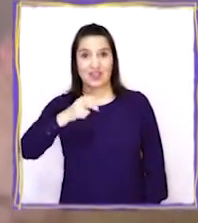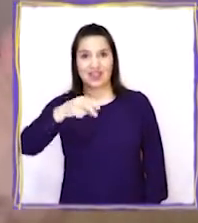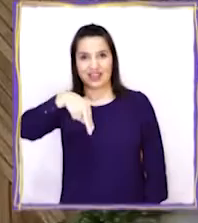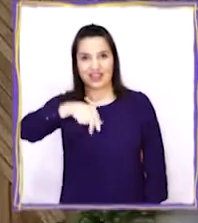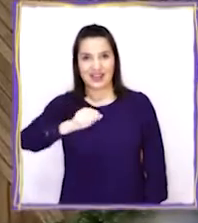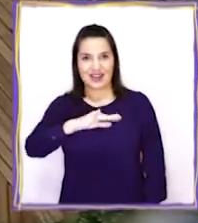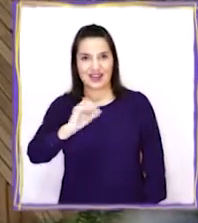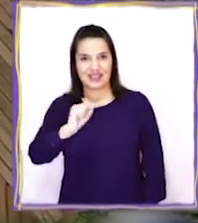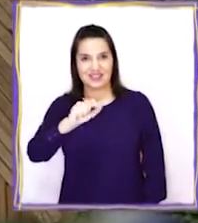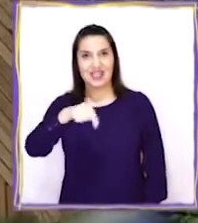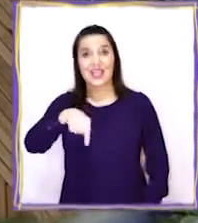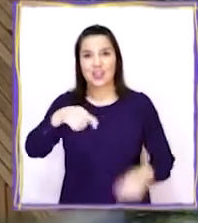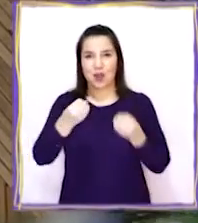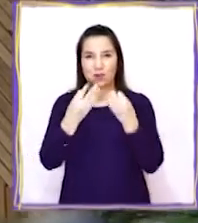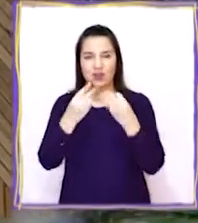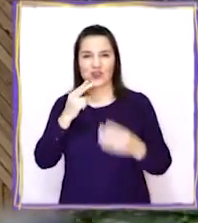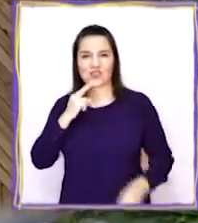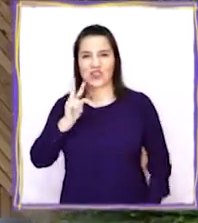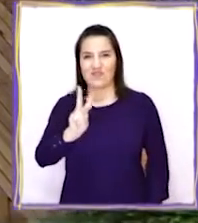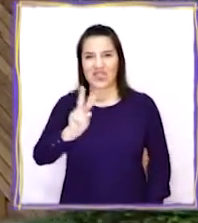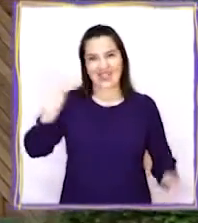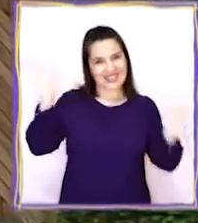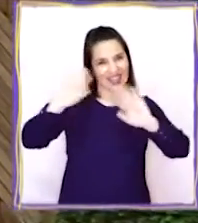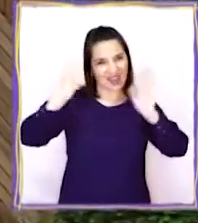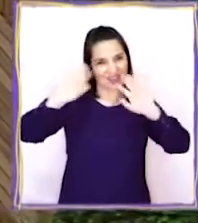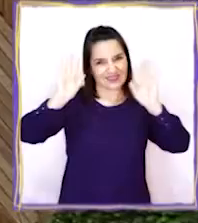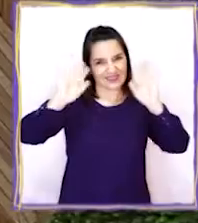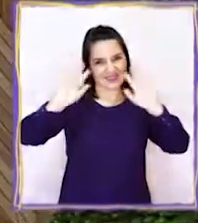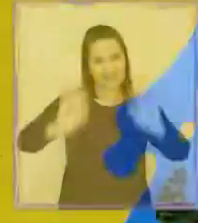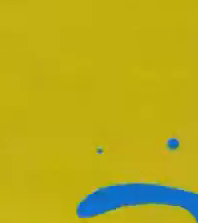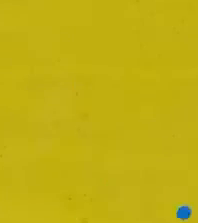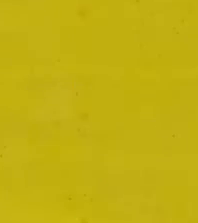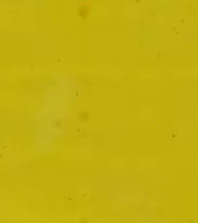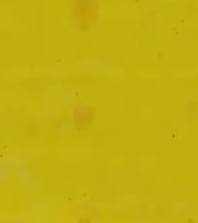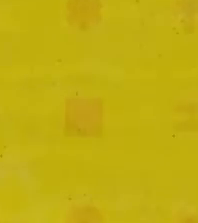yo soy Ignacia y esto es Aprendo TV. ¡Chao!